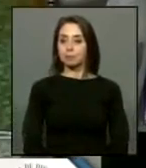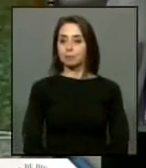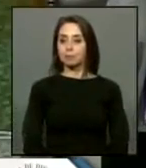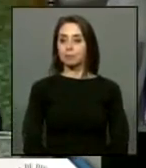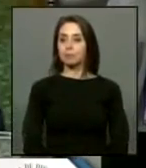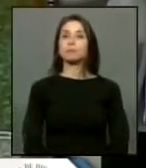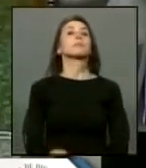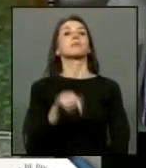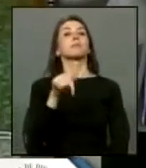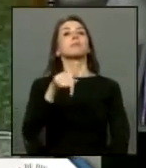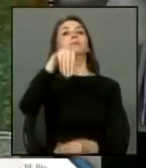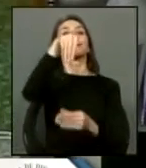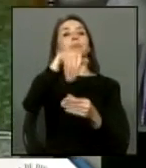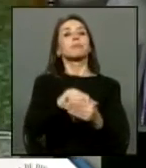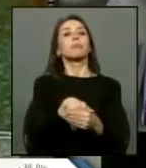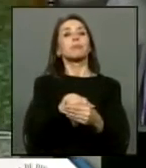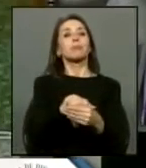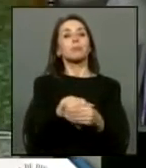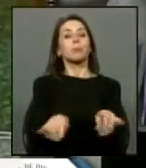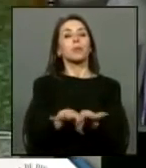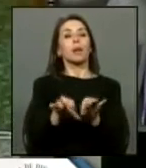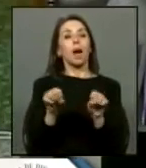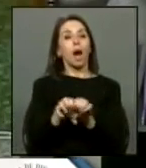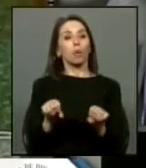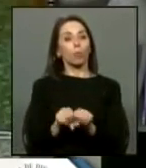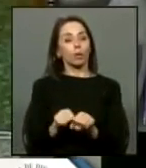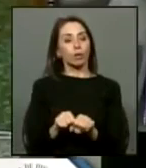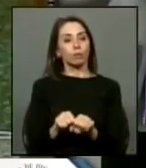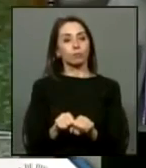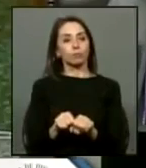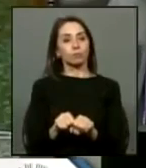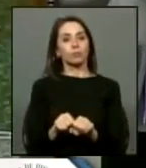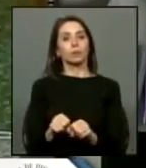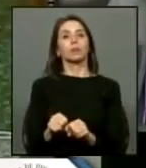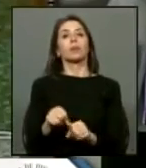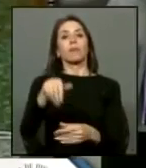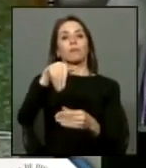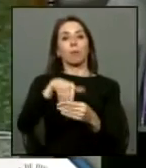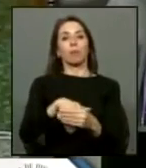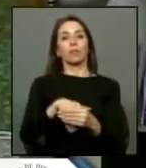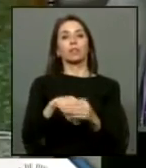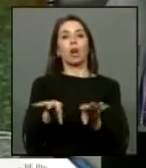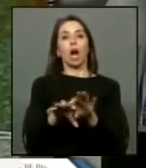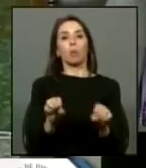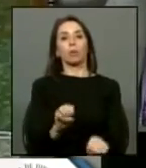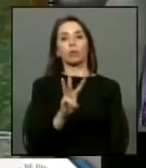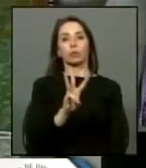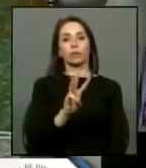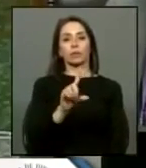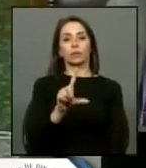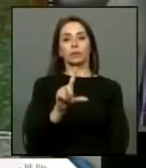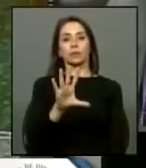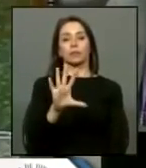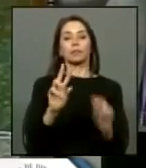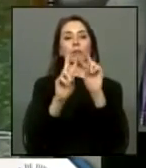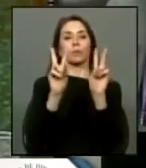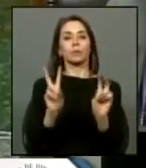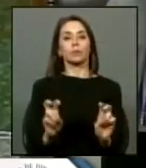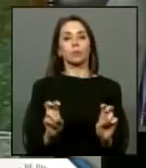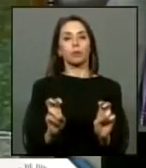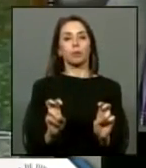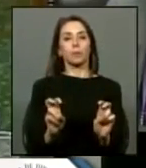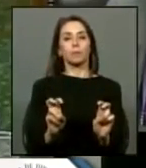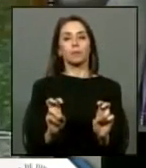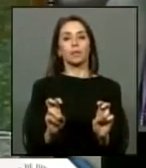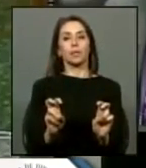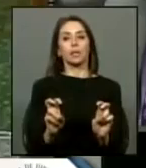procederemos a votar los acuerdos y resoluciones en votación la resolución número 375 relativa a